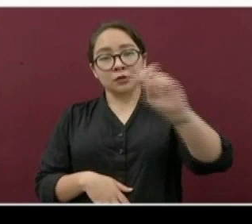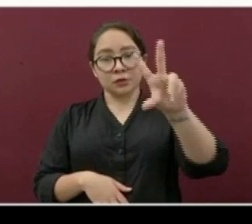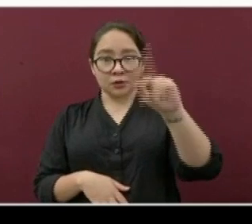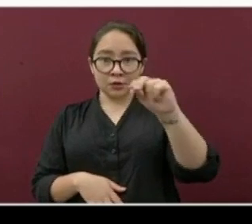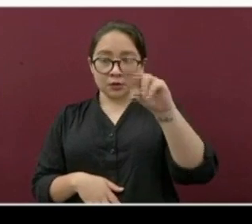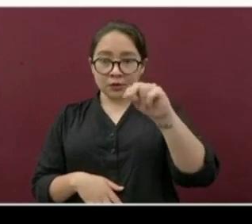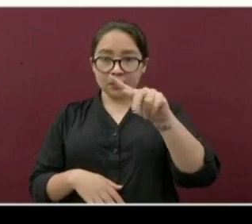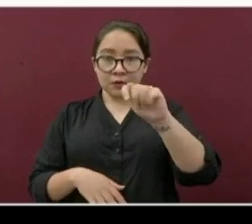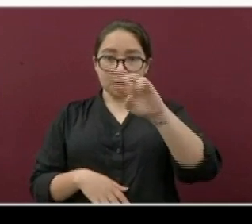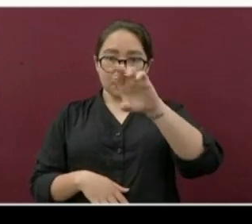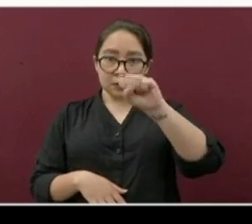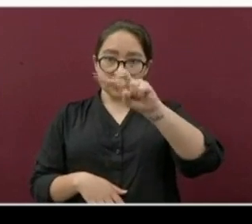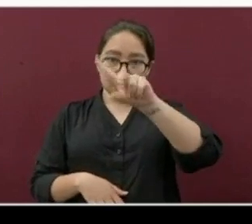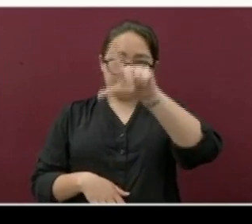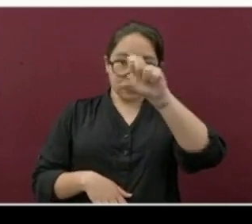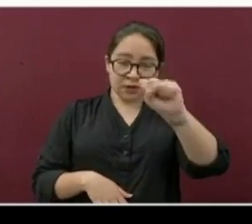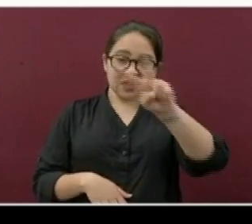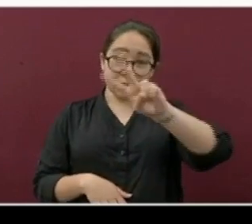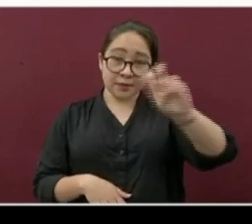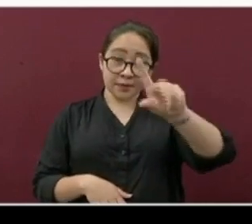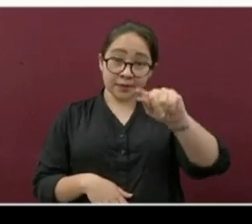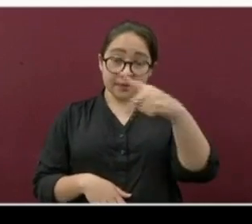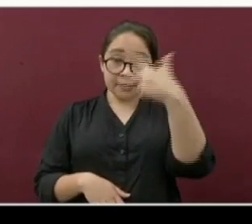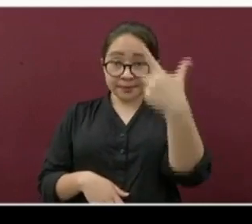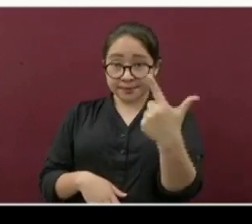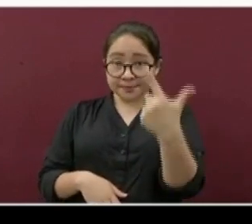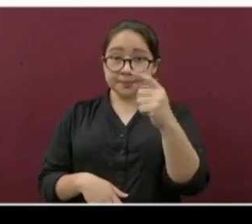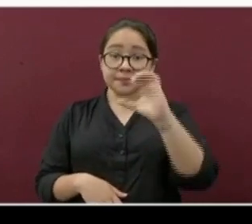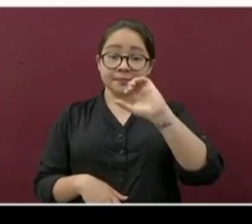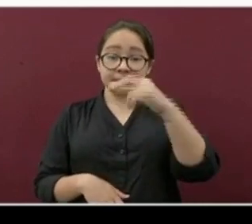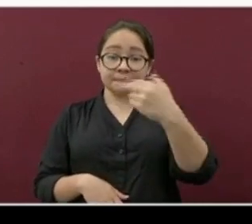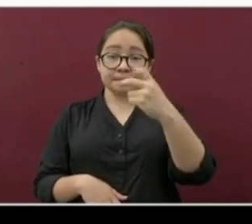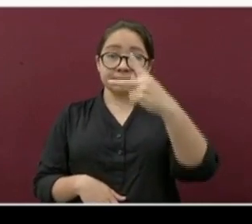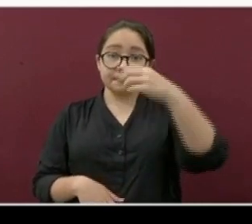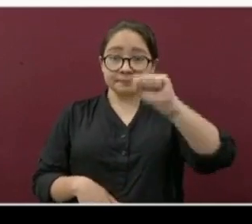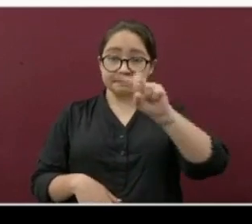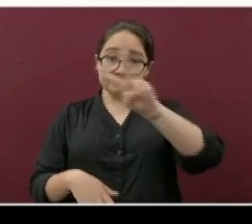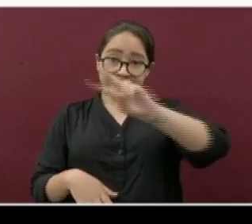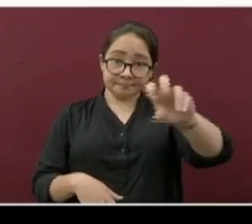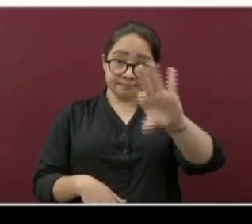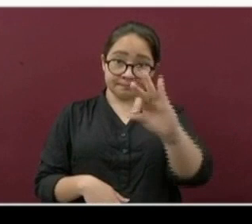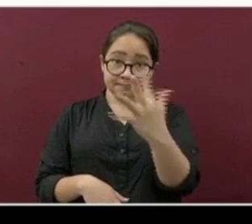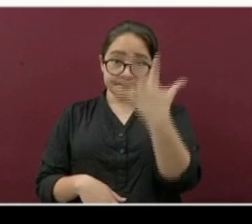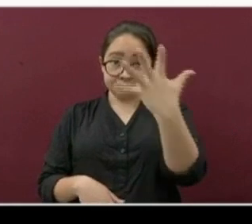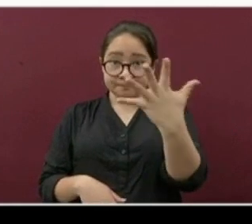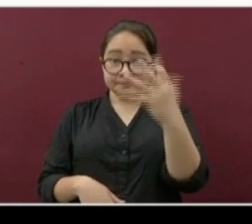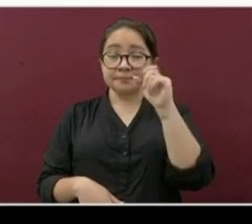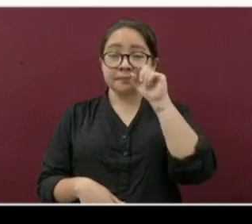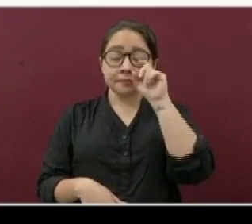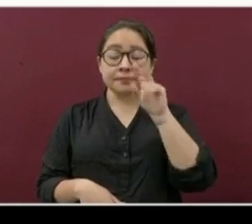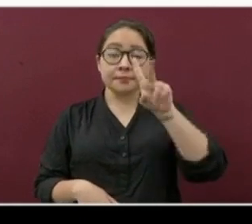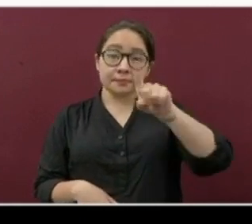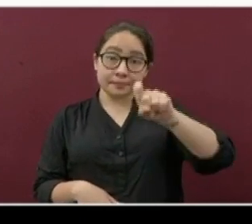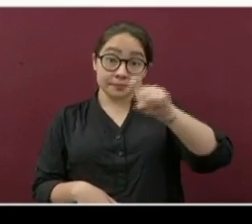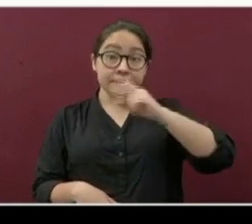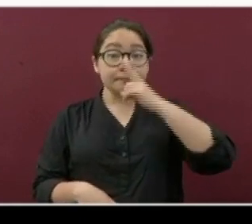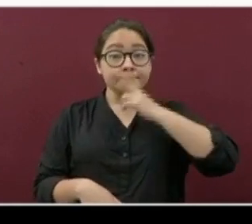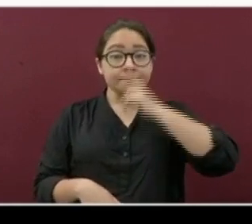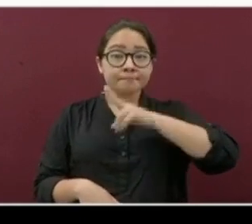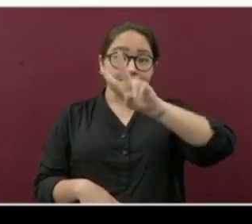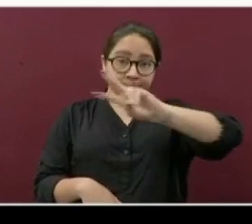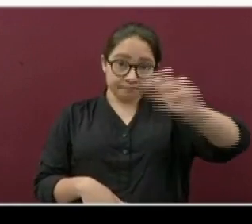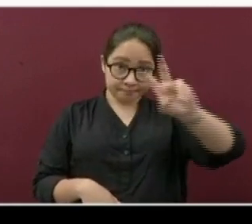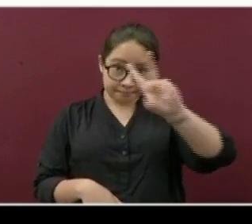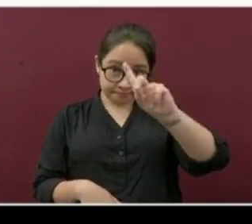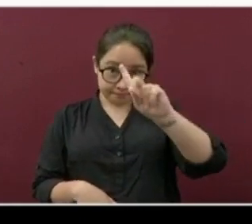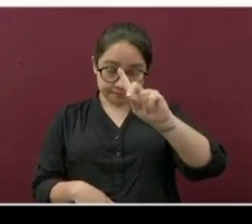Tres Valles, 277. Ahora Las Chuapas, 245. Aguadulce, 230.